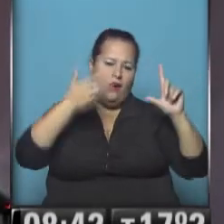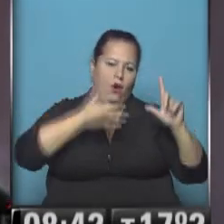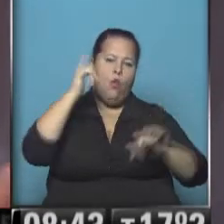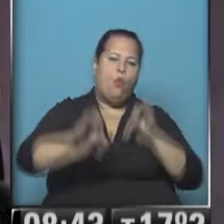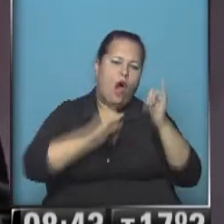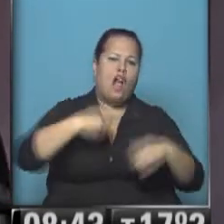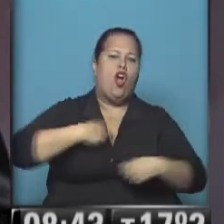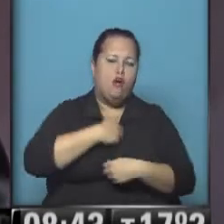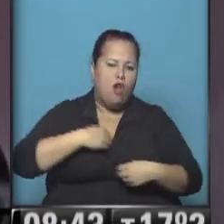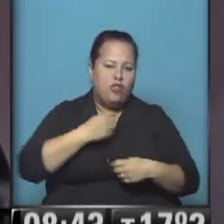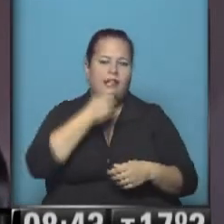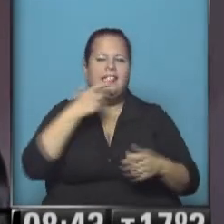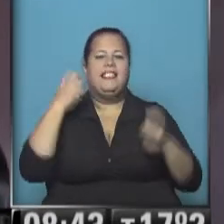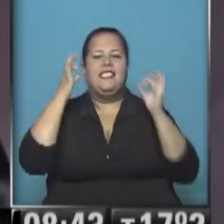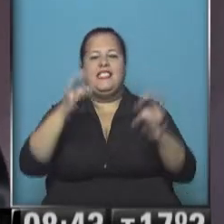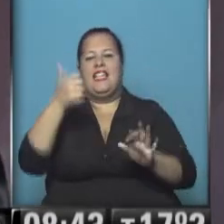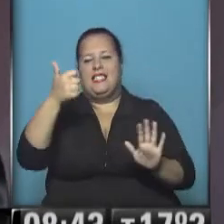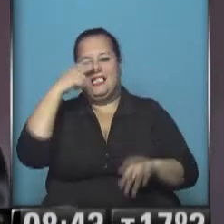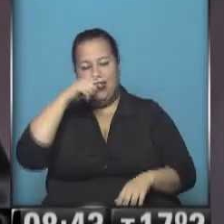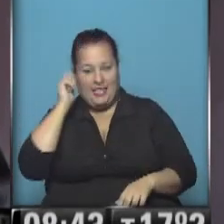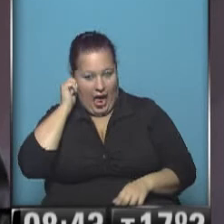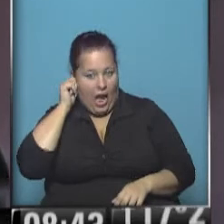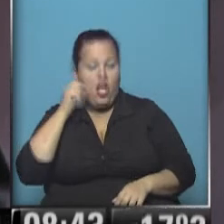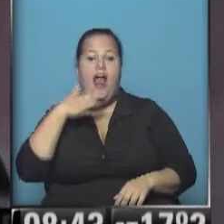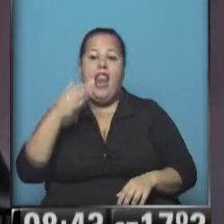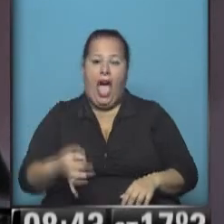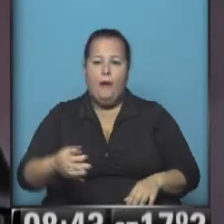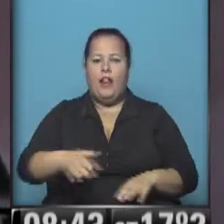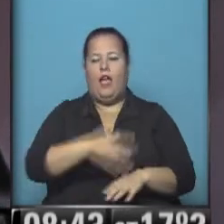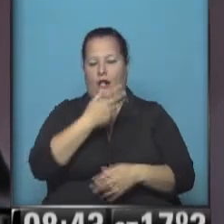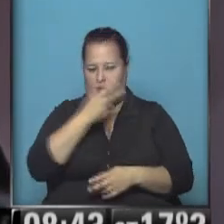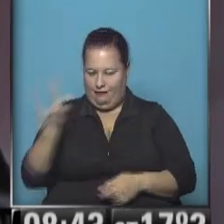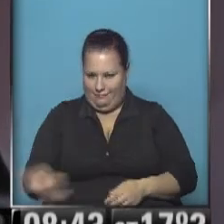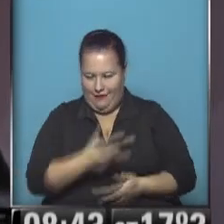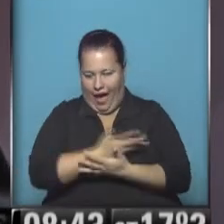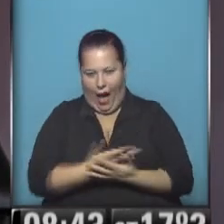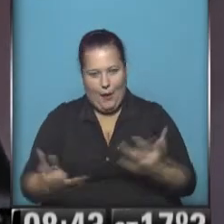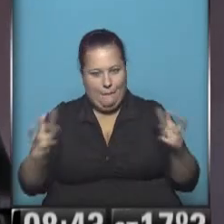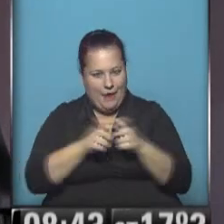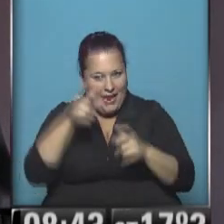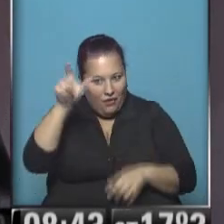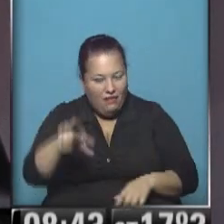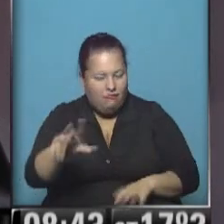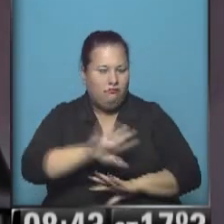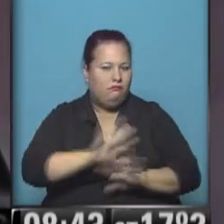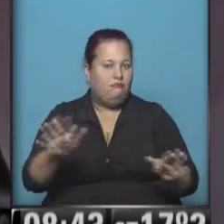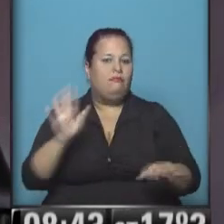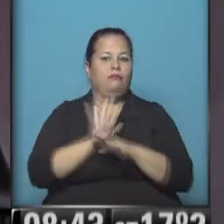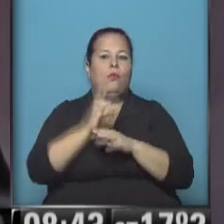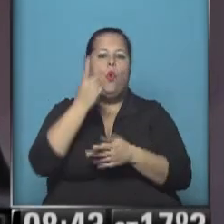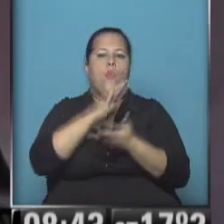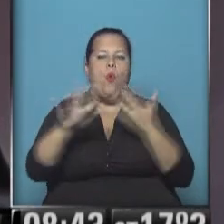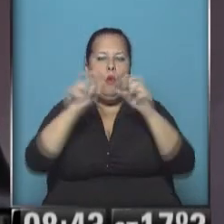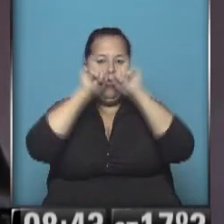cómo se siente cuando uno llega a los 67 años. La verdad, hace mucho que no me aburría tanto viendo una película protagonizada por Al Pacino. Se llama Un nuevo